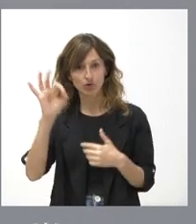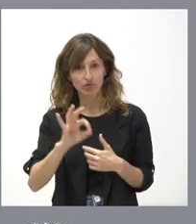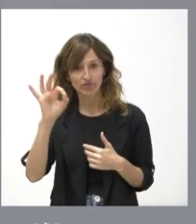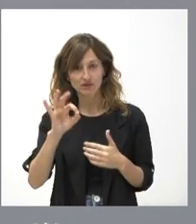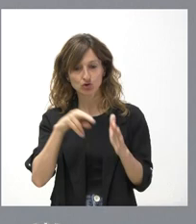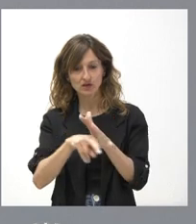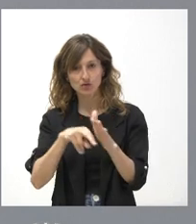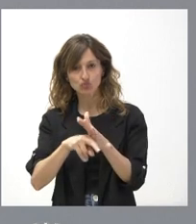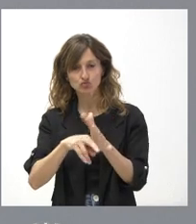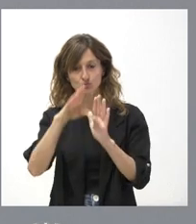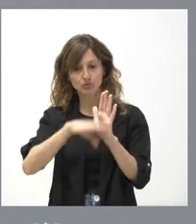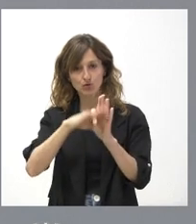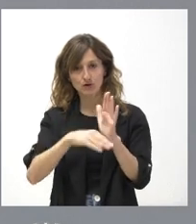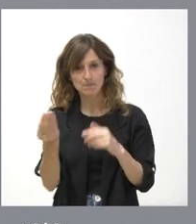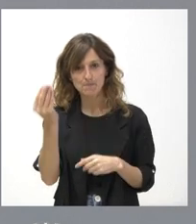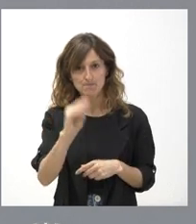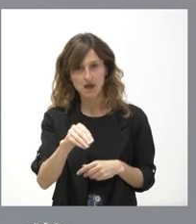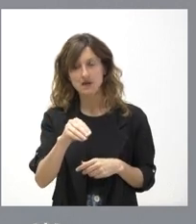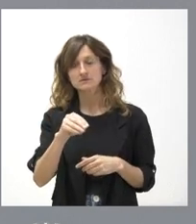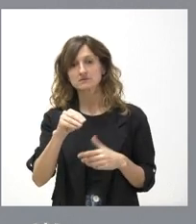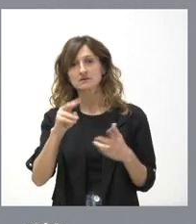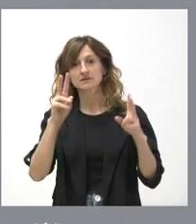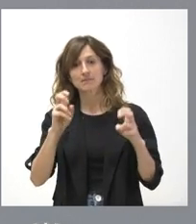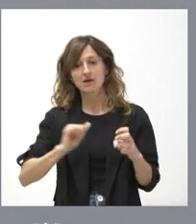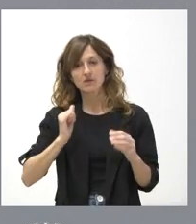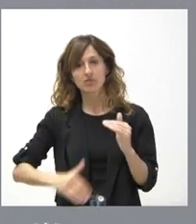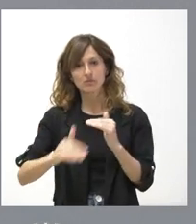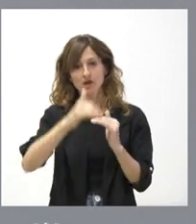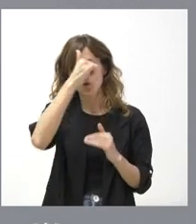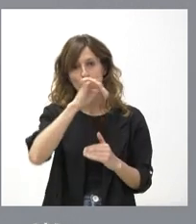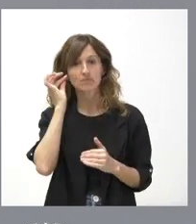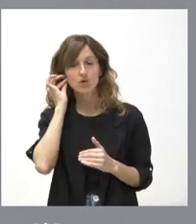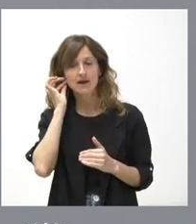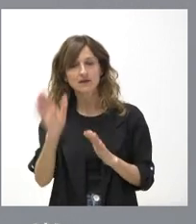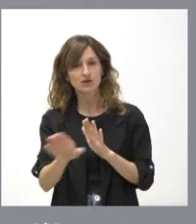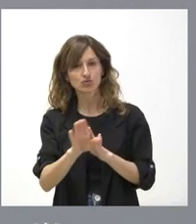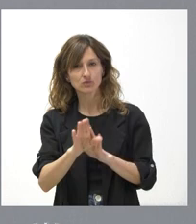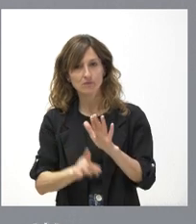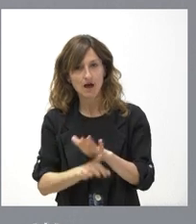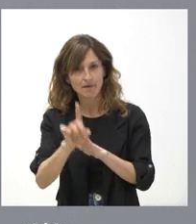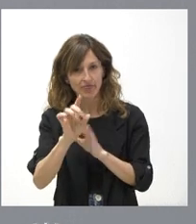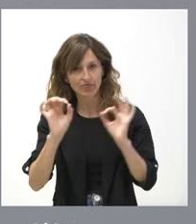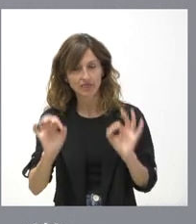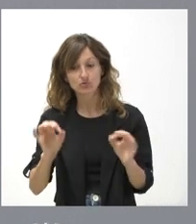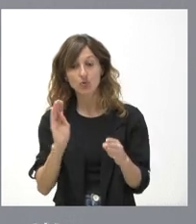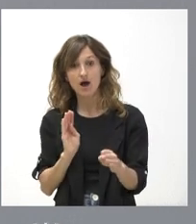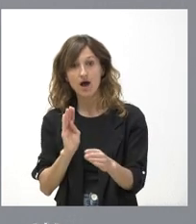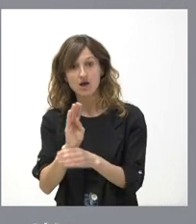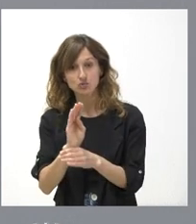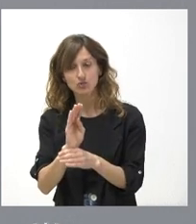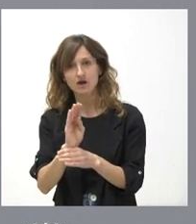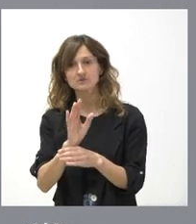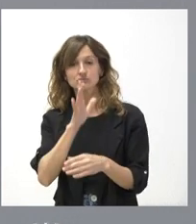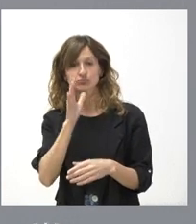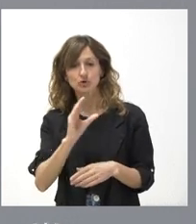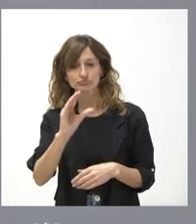recursos del programa destinado a igualdad de oportunidades entre mujeres y hombres. Seguimos avanzando en las ayudas que se otorgan